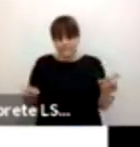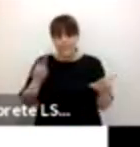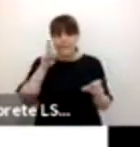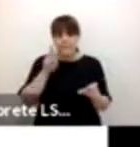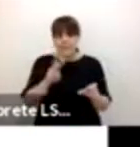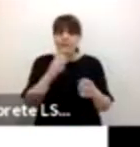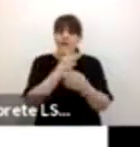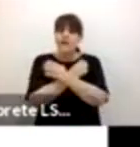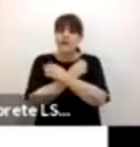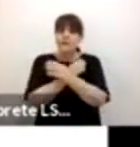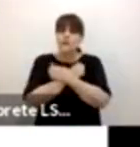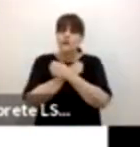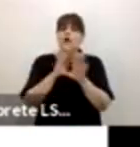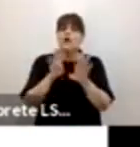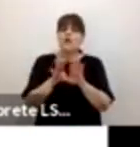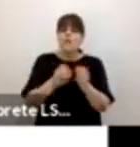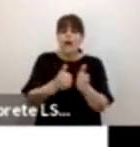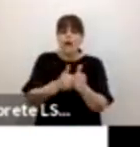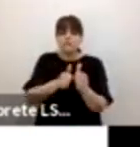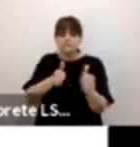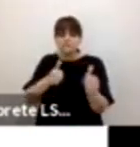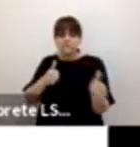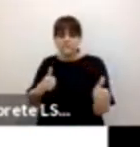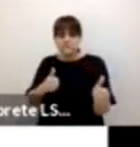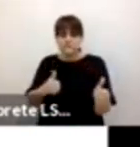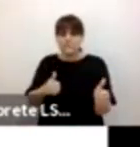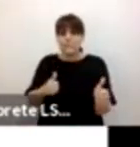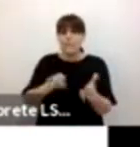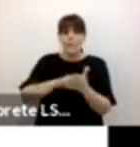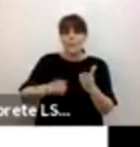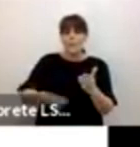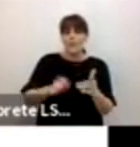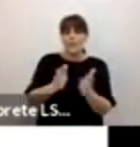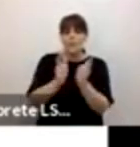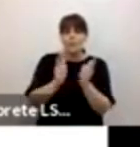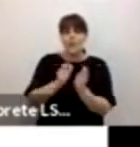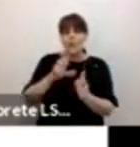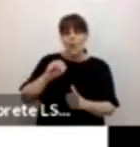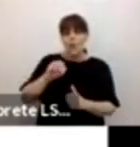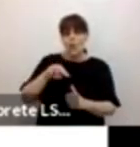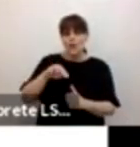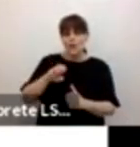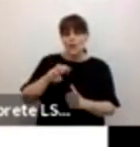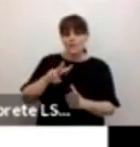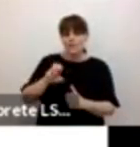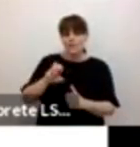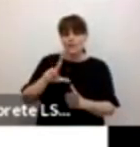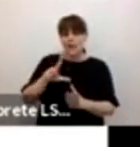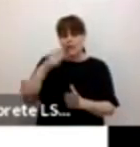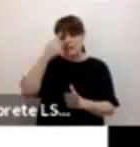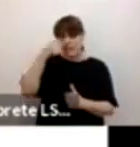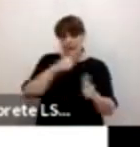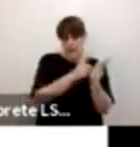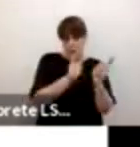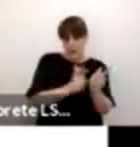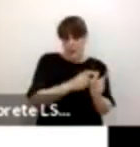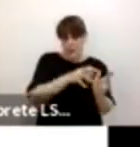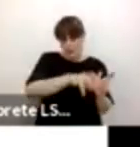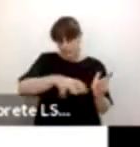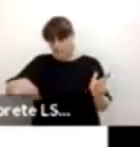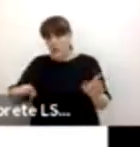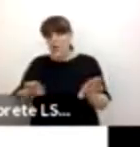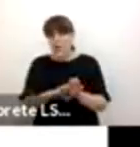Coneval calcula para distintos grupos de las infancias. Entonces, podemos ver, por ejemplo,